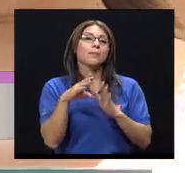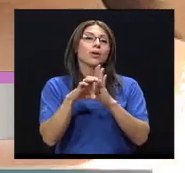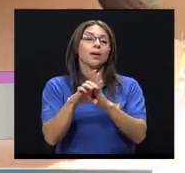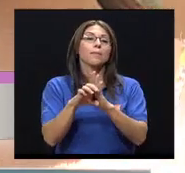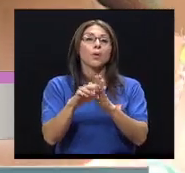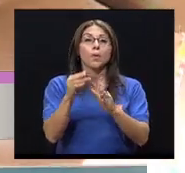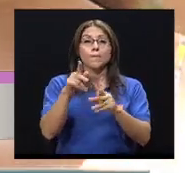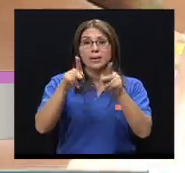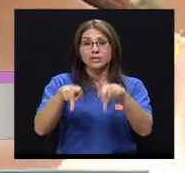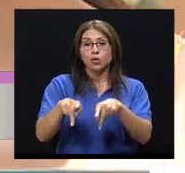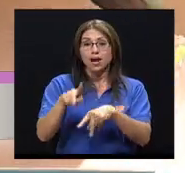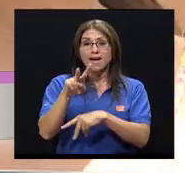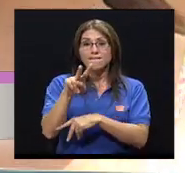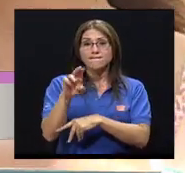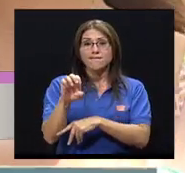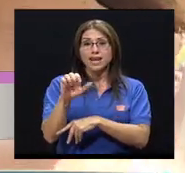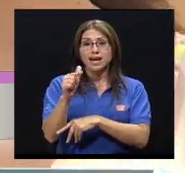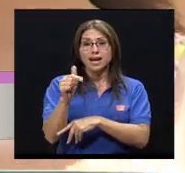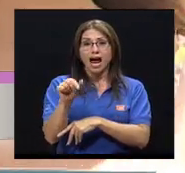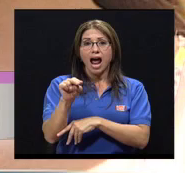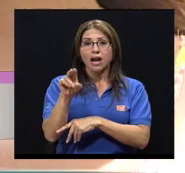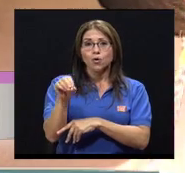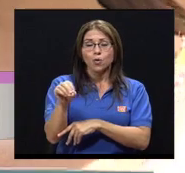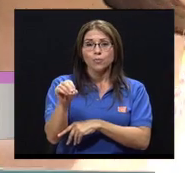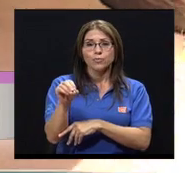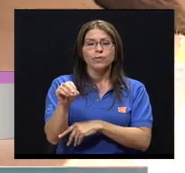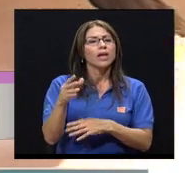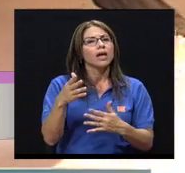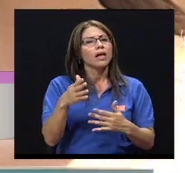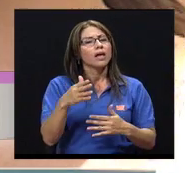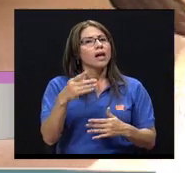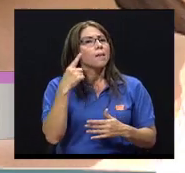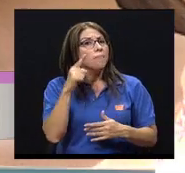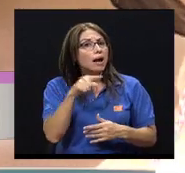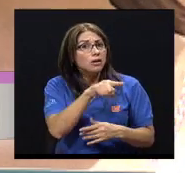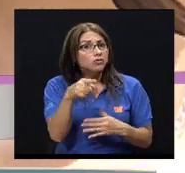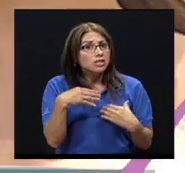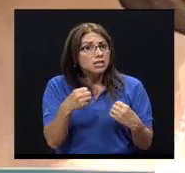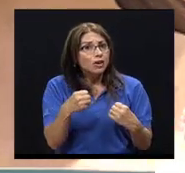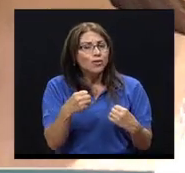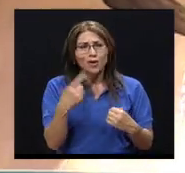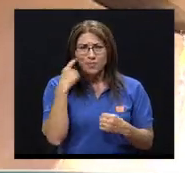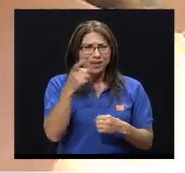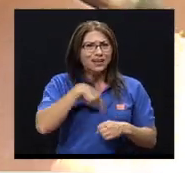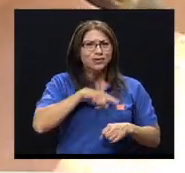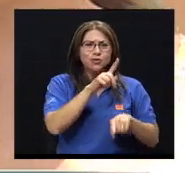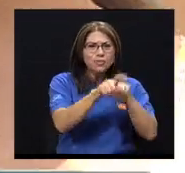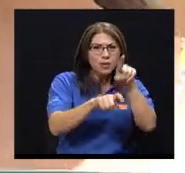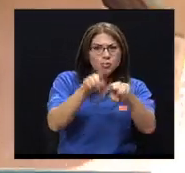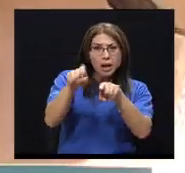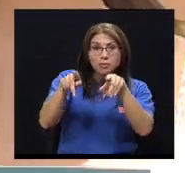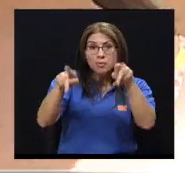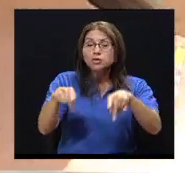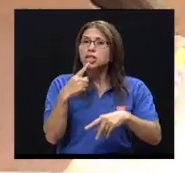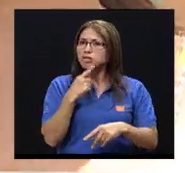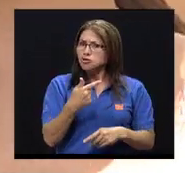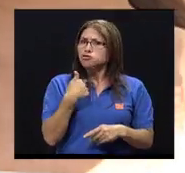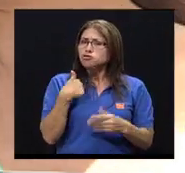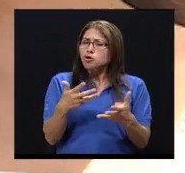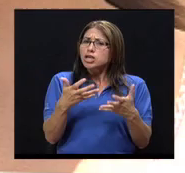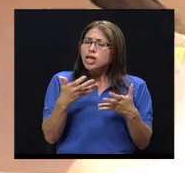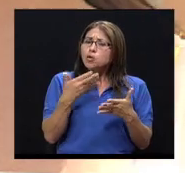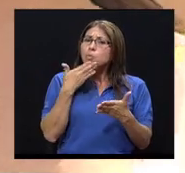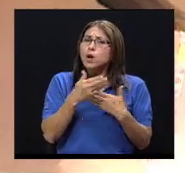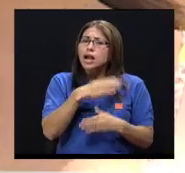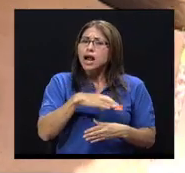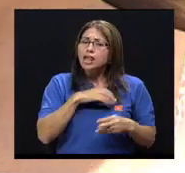cuanto al vegano, para tener salud, porque incluso hicimos una especie de sondeo y nos comentaban, ¿verdad? Yo quiero tener una buena calidad, buena salud, pero